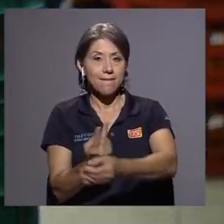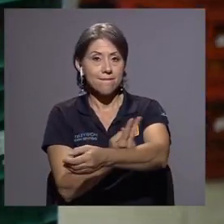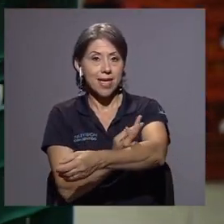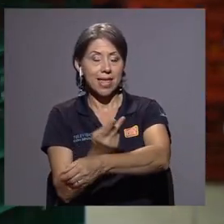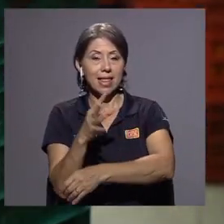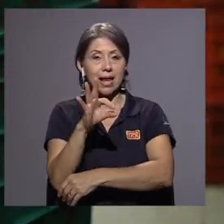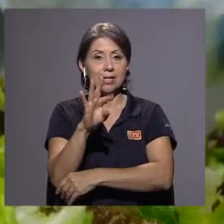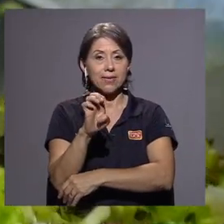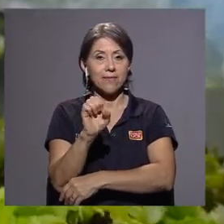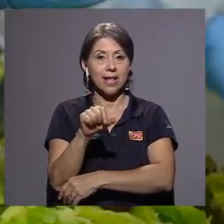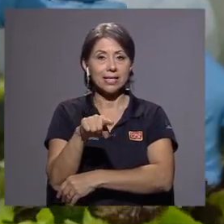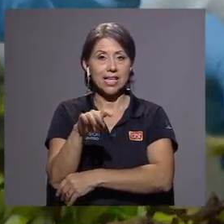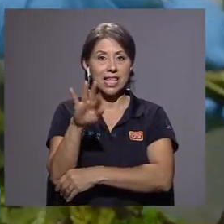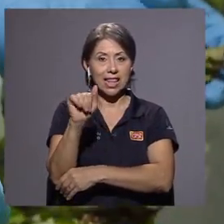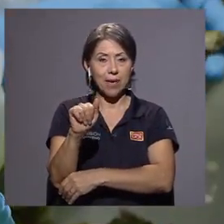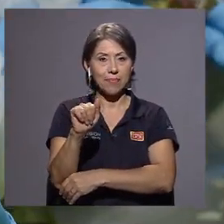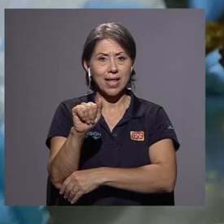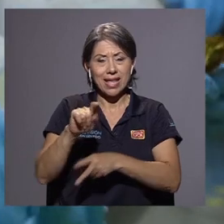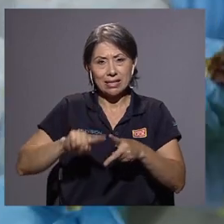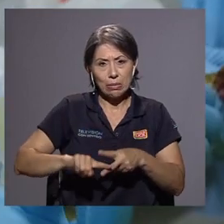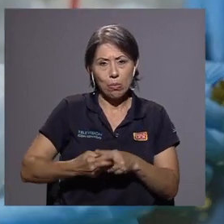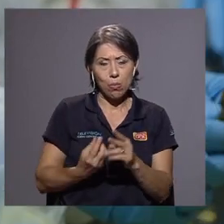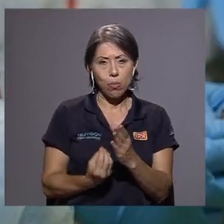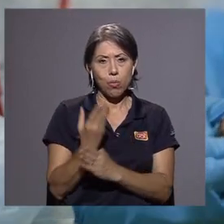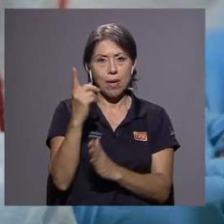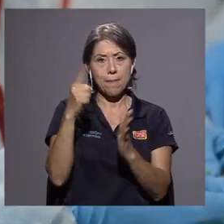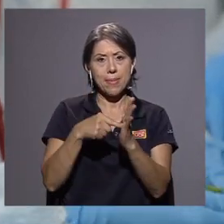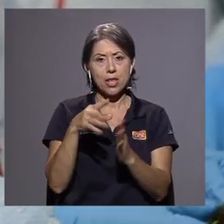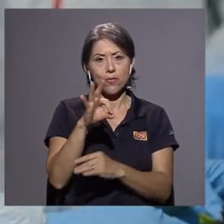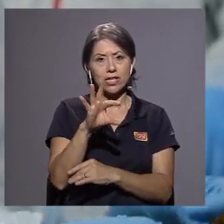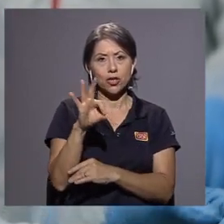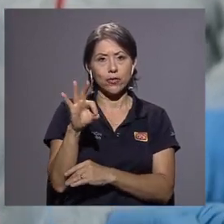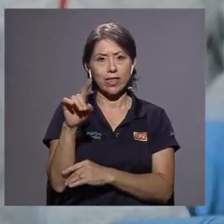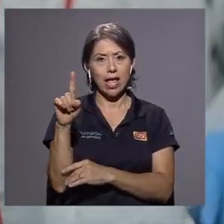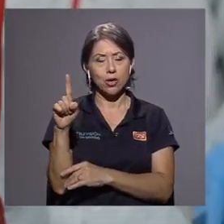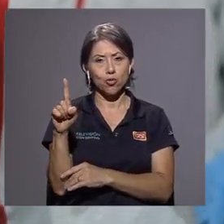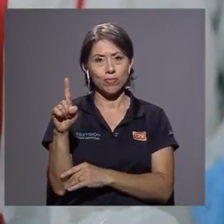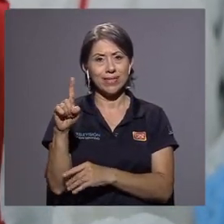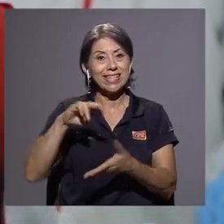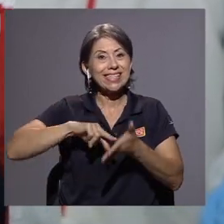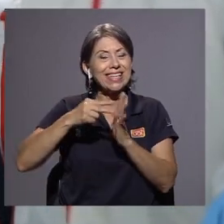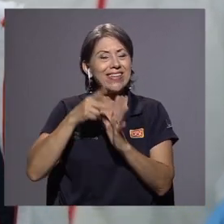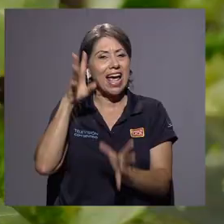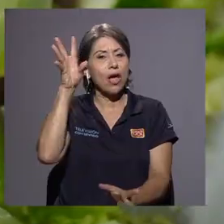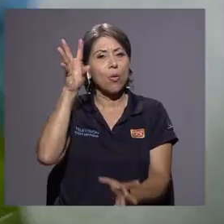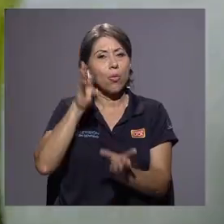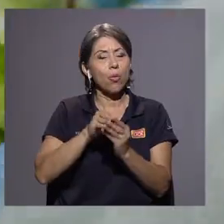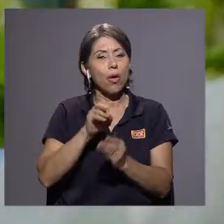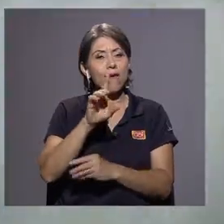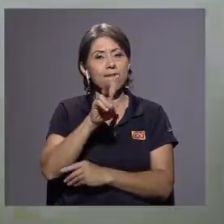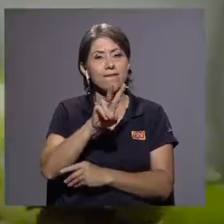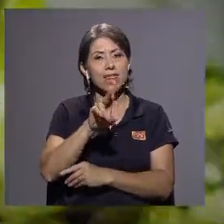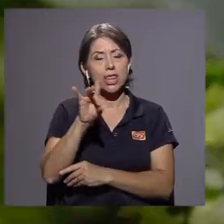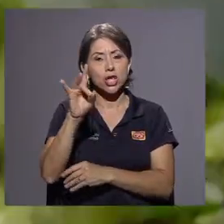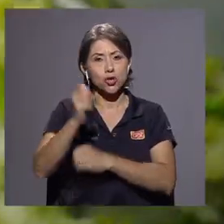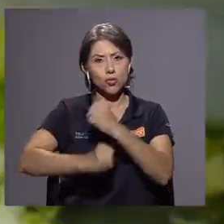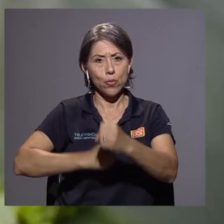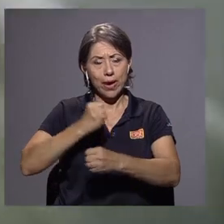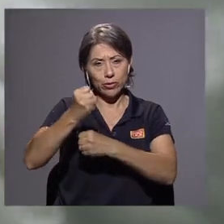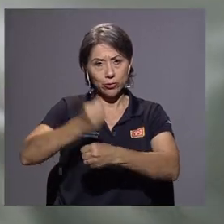Vegetales Fresquita se creó en 1991, es decir, tiene cerca de 28 años en funcionamiento.